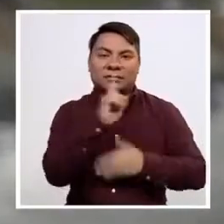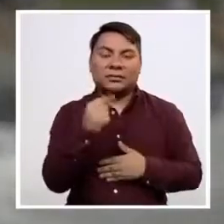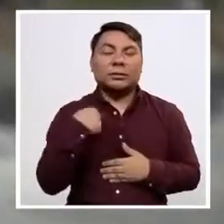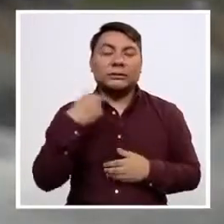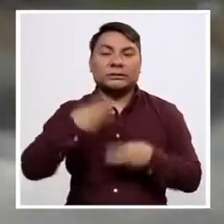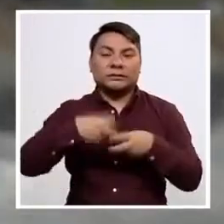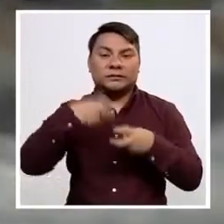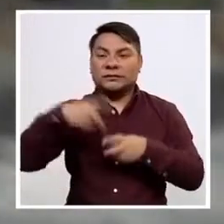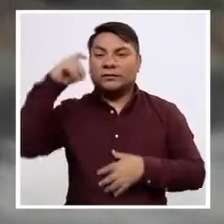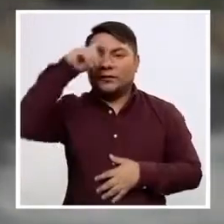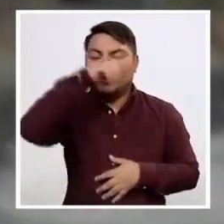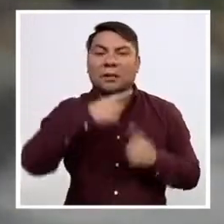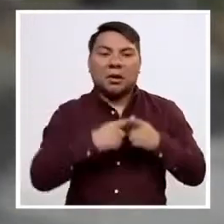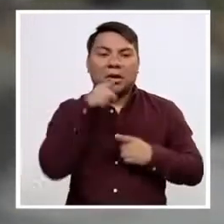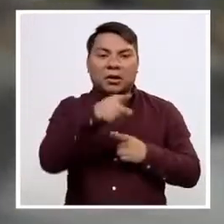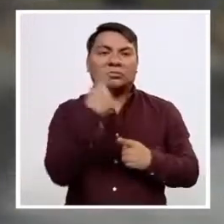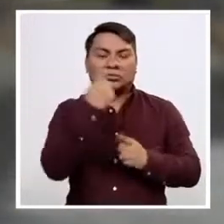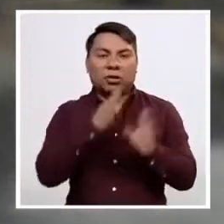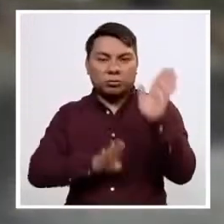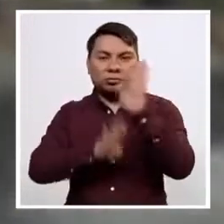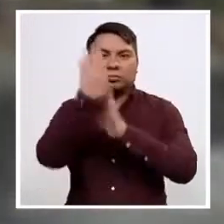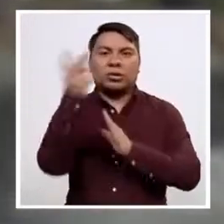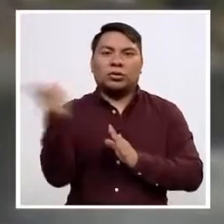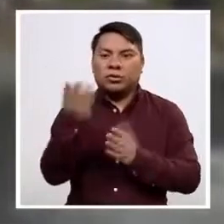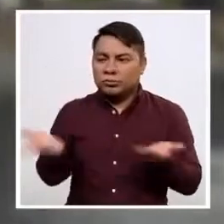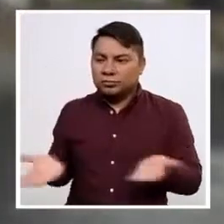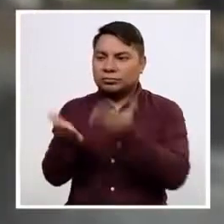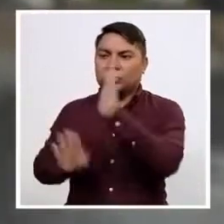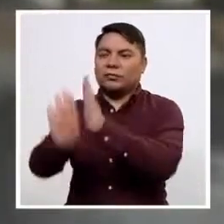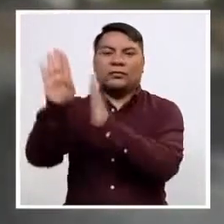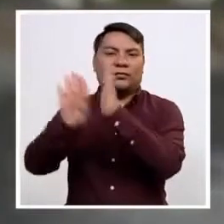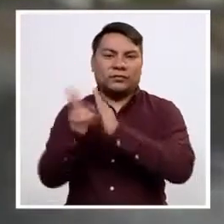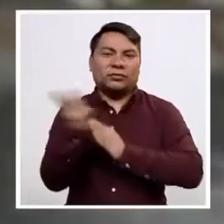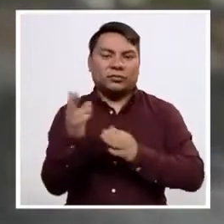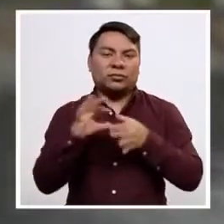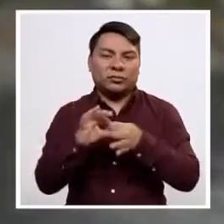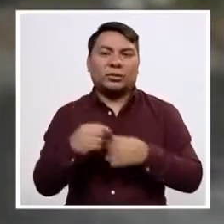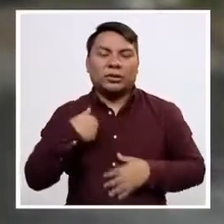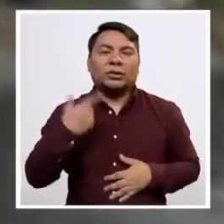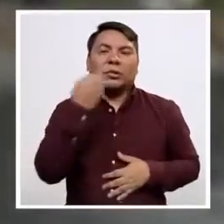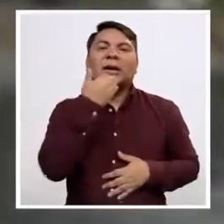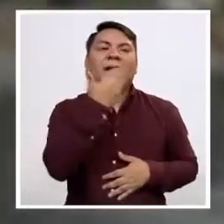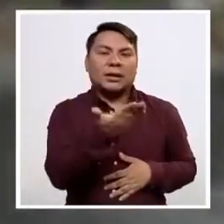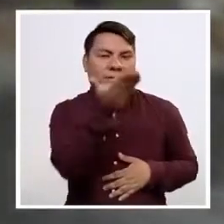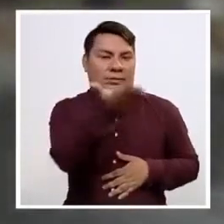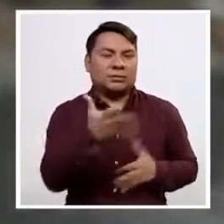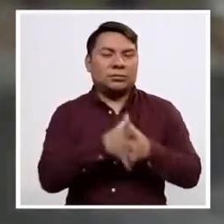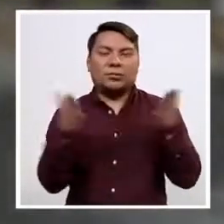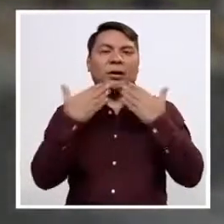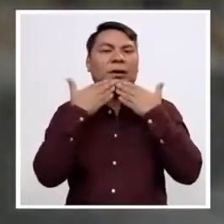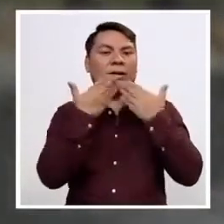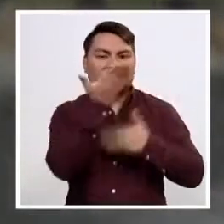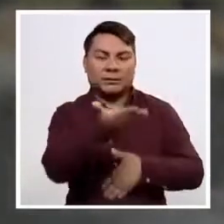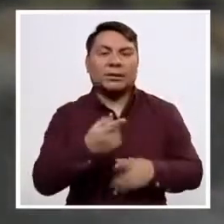veces es bastante complejo. Pero has podido salir adelante y has sacado a tus hermanas adelante. Yo creo que ellas deben estar muy agradecidas.